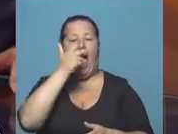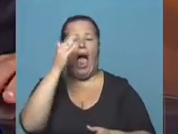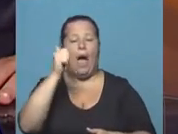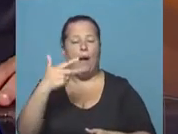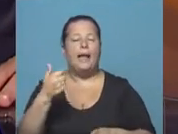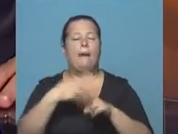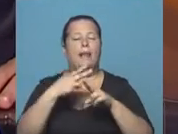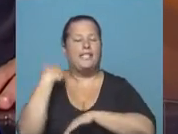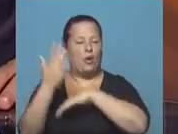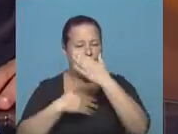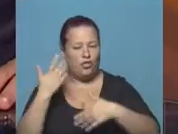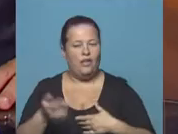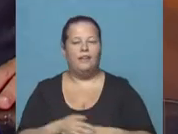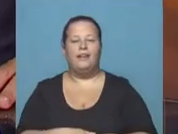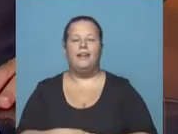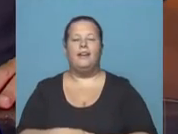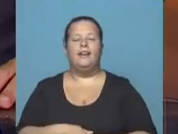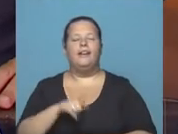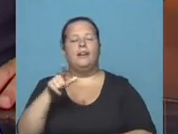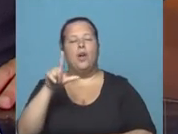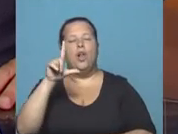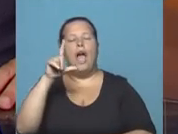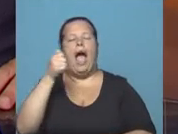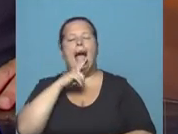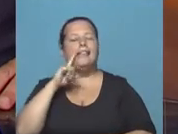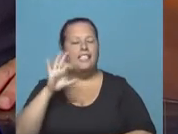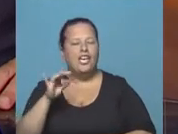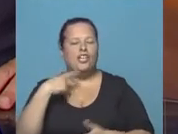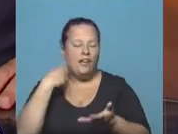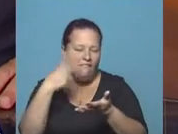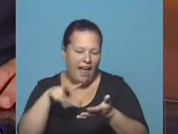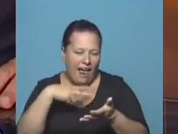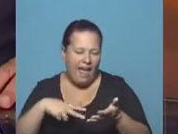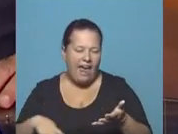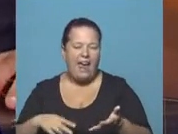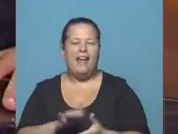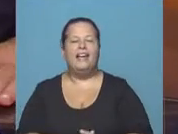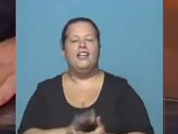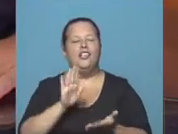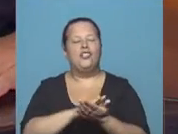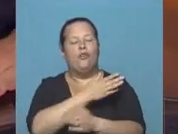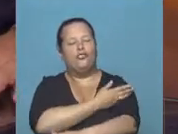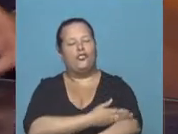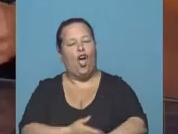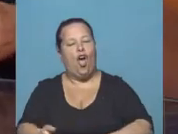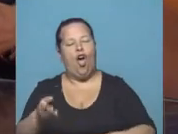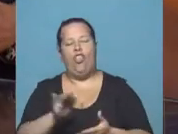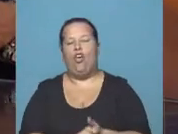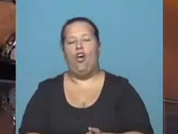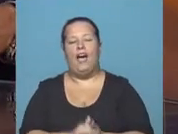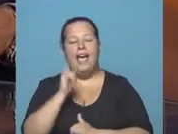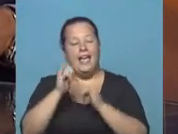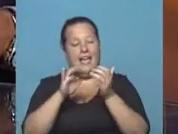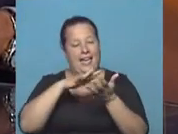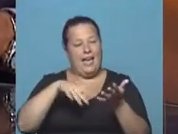la Plaza de la Revolución. Pluma finísima. Atilio Borón estaba releyendo en la crónica que escribió en